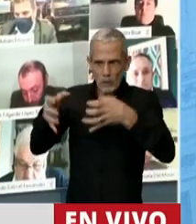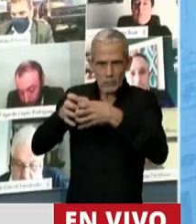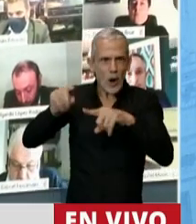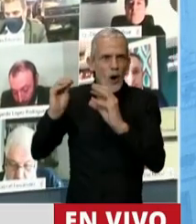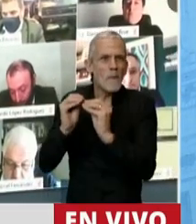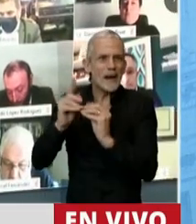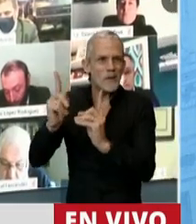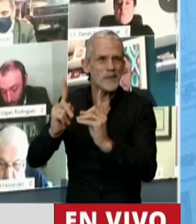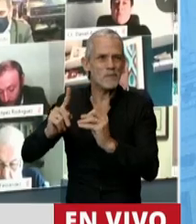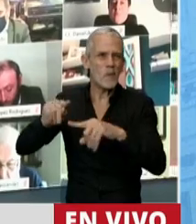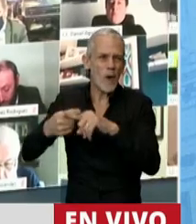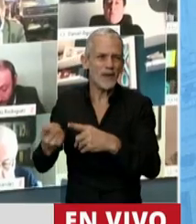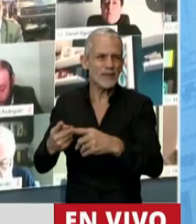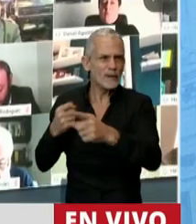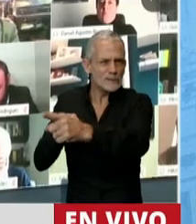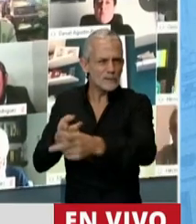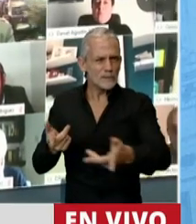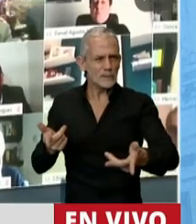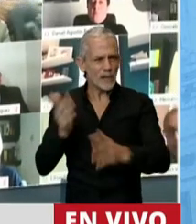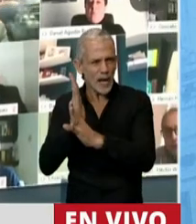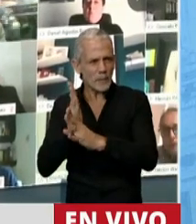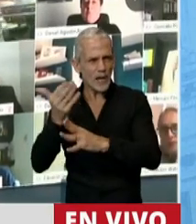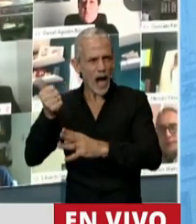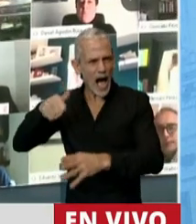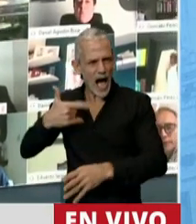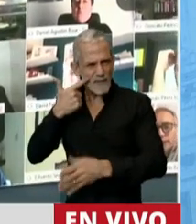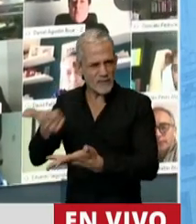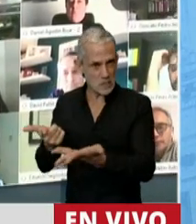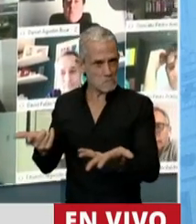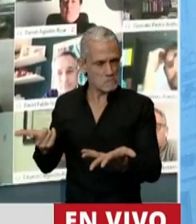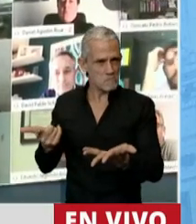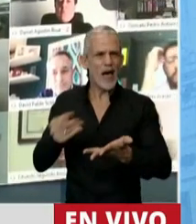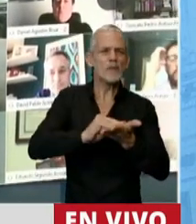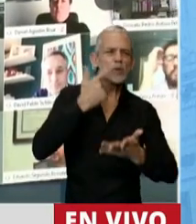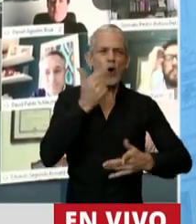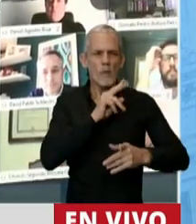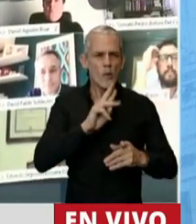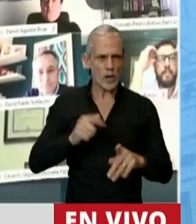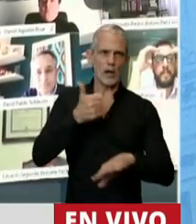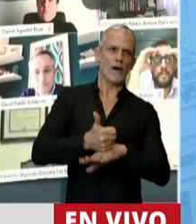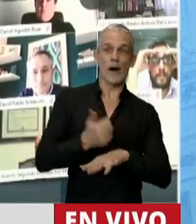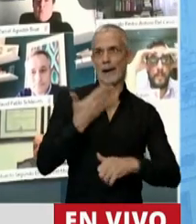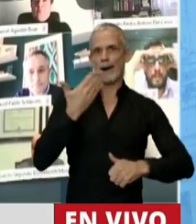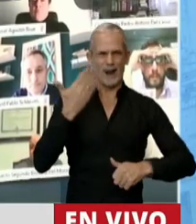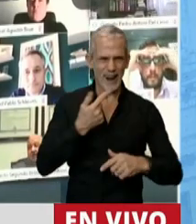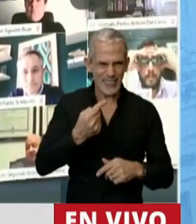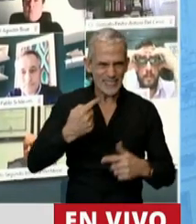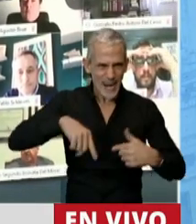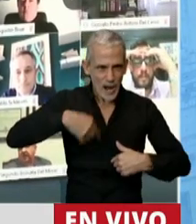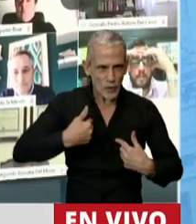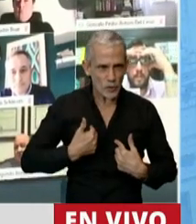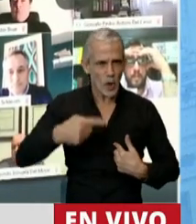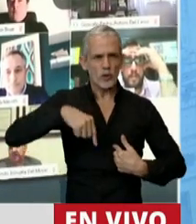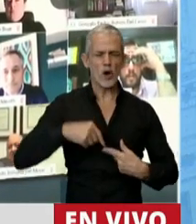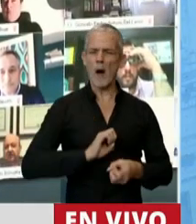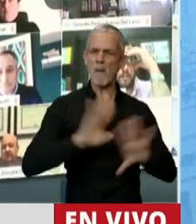La verdad es que yo no sé cómo es que de alguna manera los diputados y las diputadas pueden venir acá y decirnos a nosotros que estamos